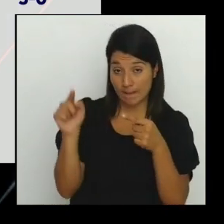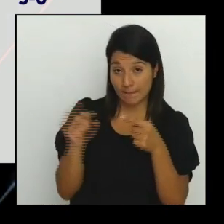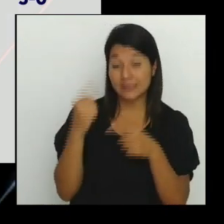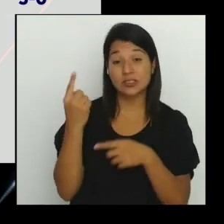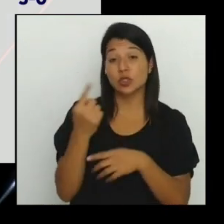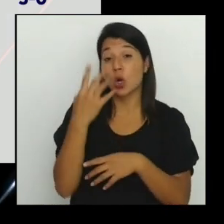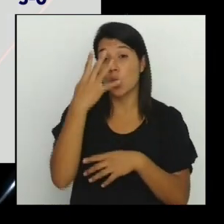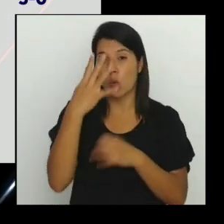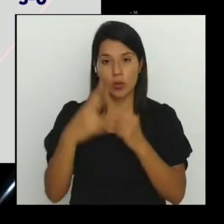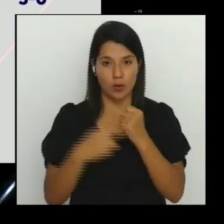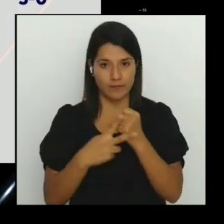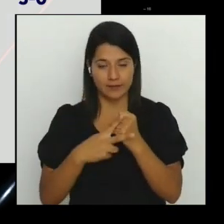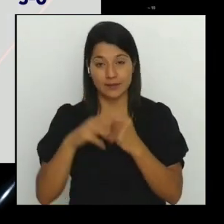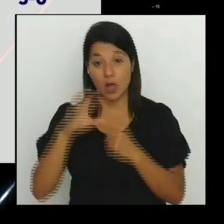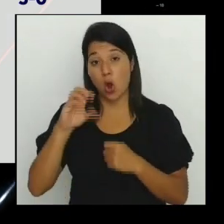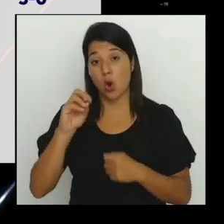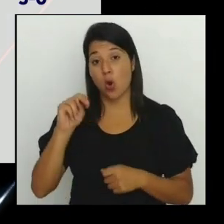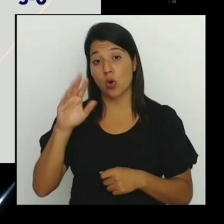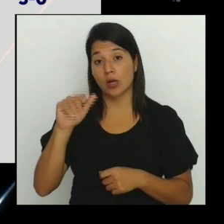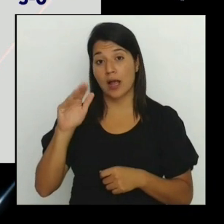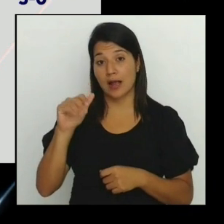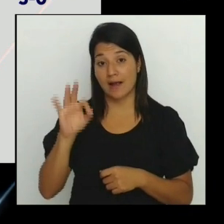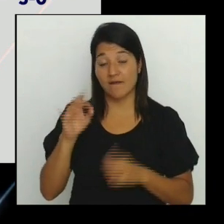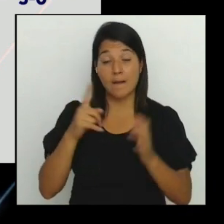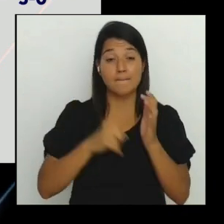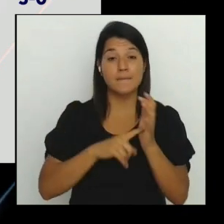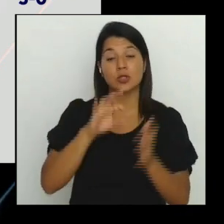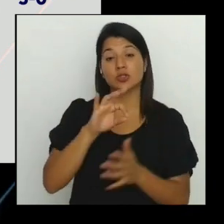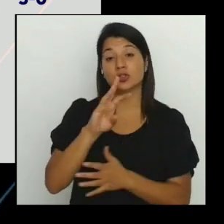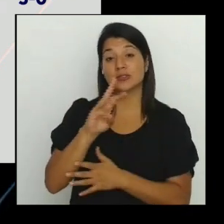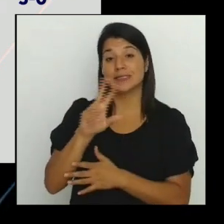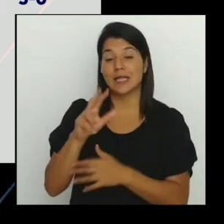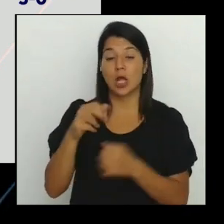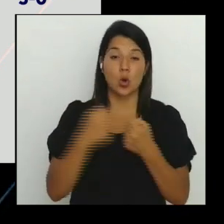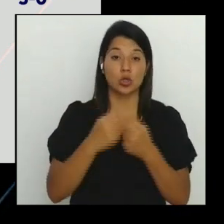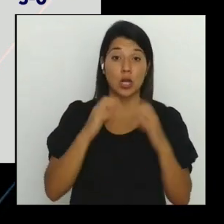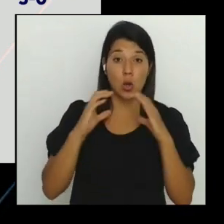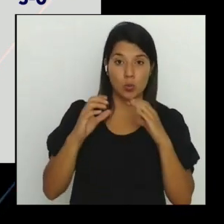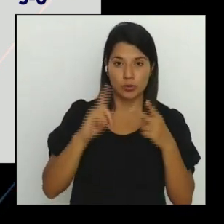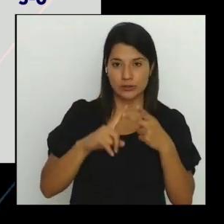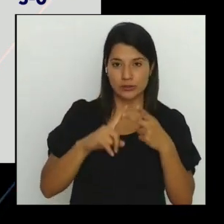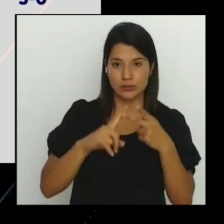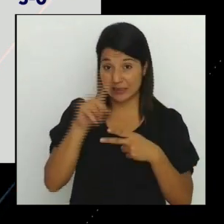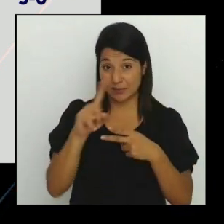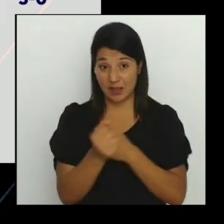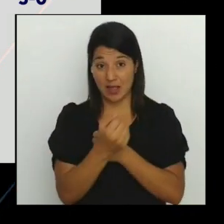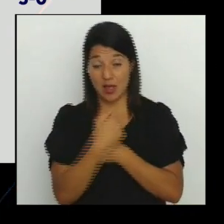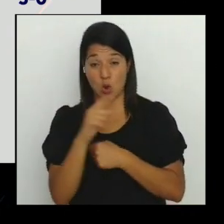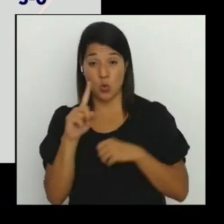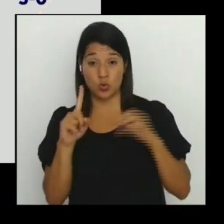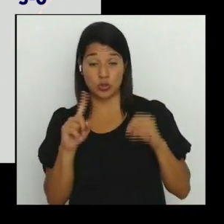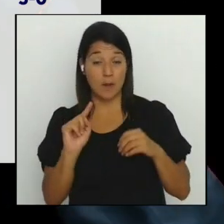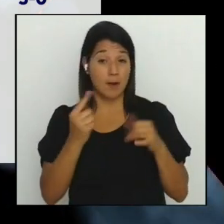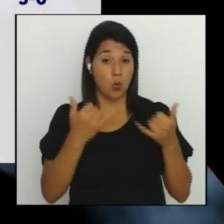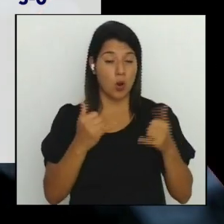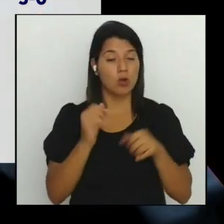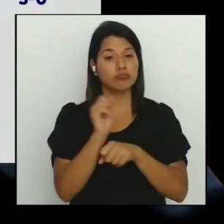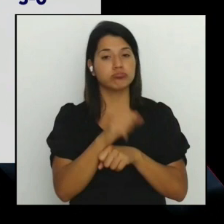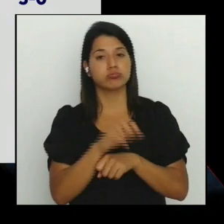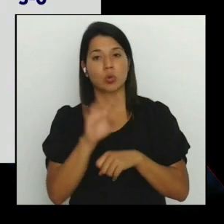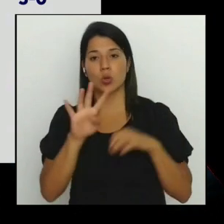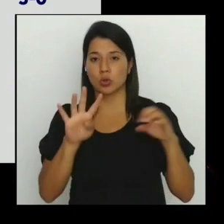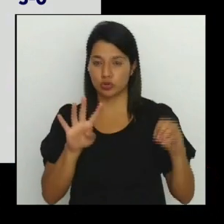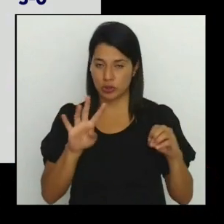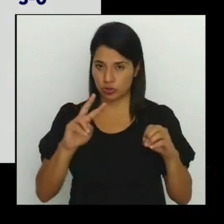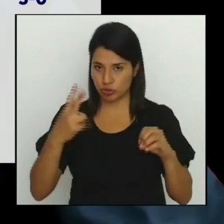CONCACAF de 1973 ante comunicaciones Zapriza perdió 1 a 0 en el primer juego y luego ganó 4 a 0 en la fraternidad del 73